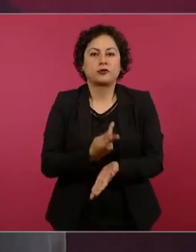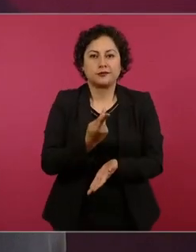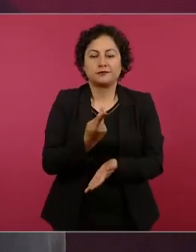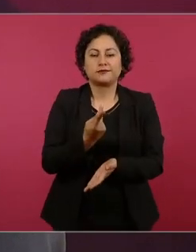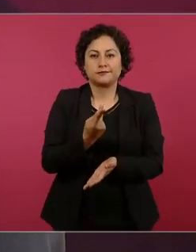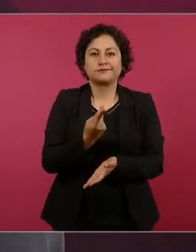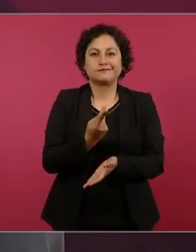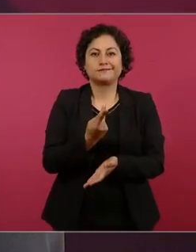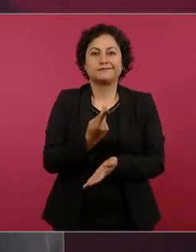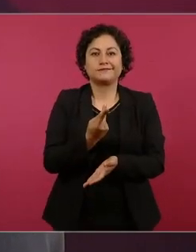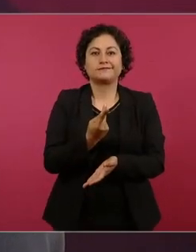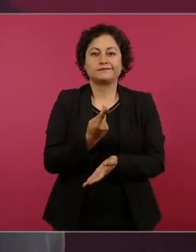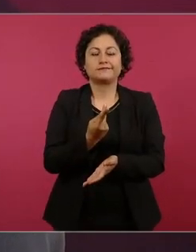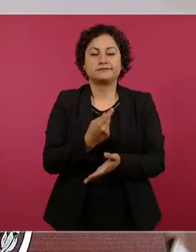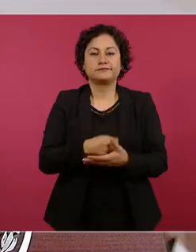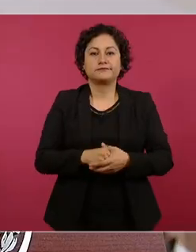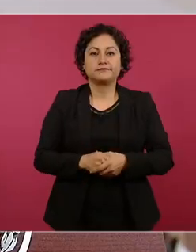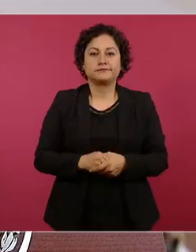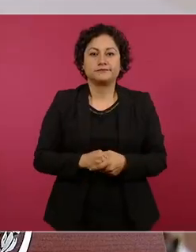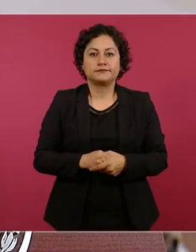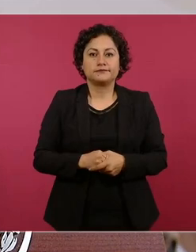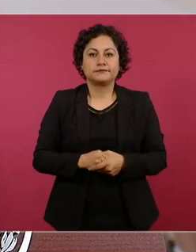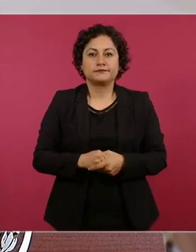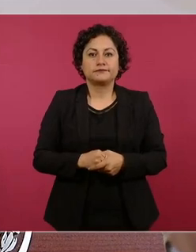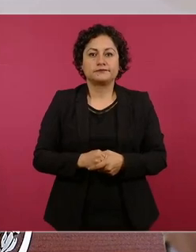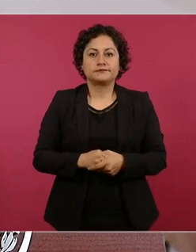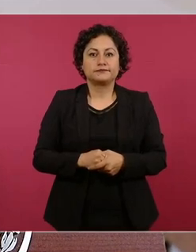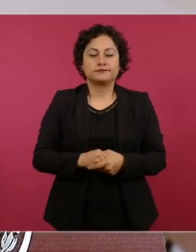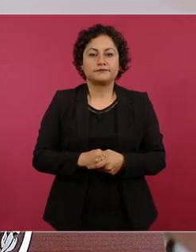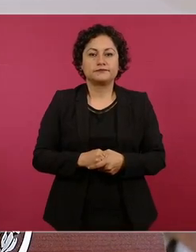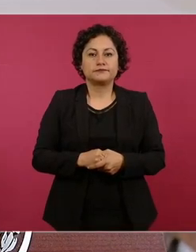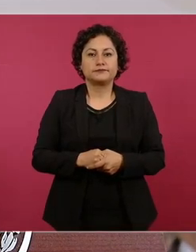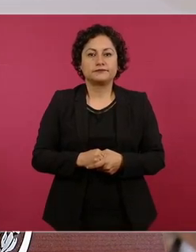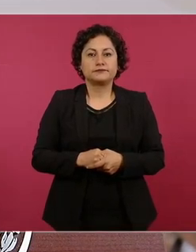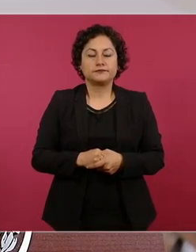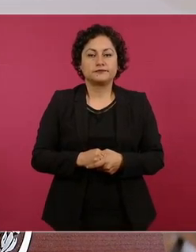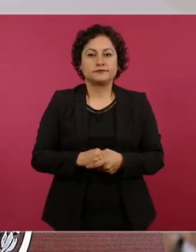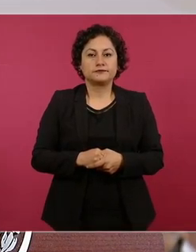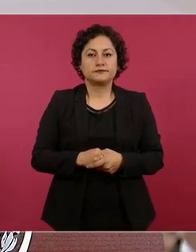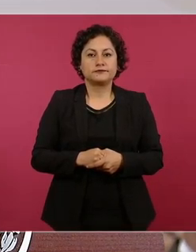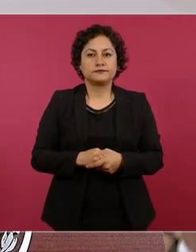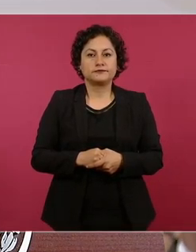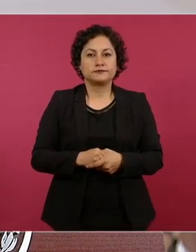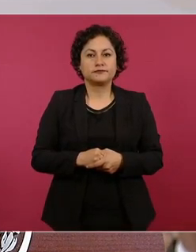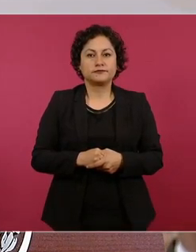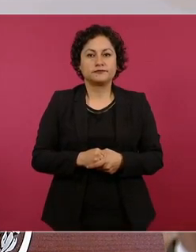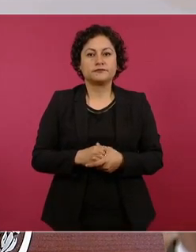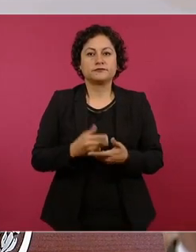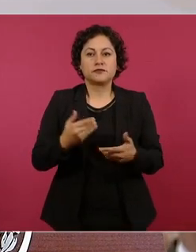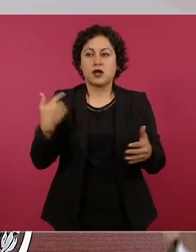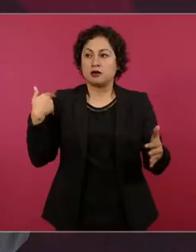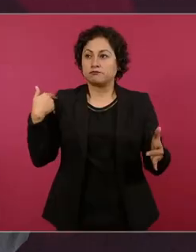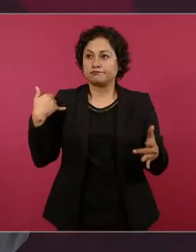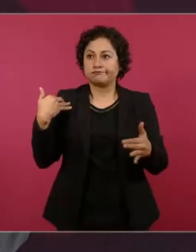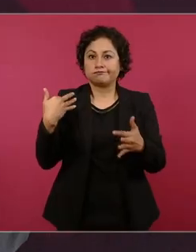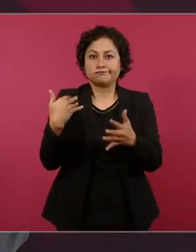más pronto de lo estimado,